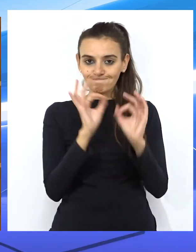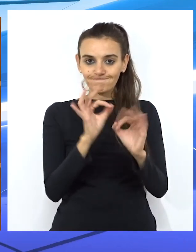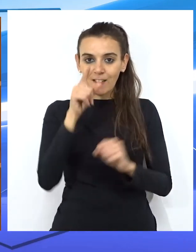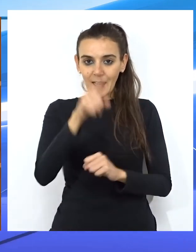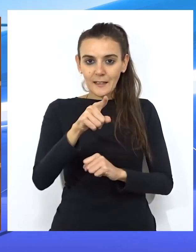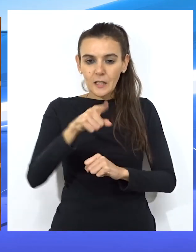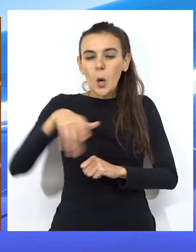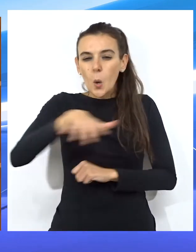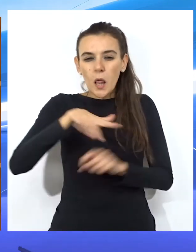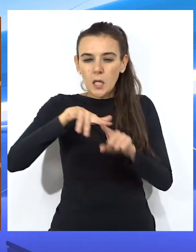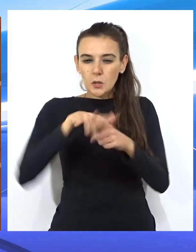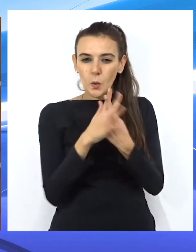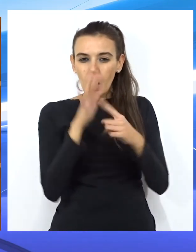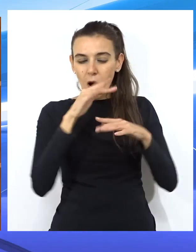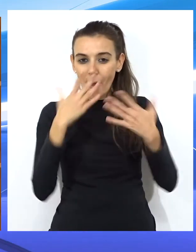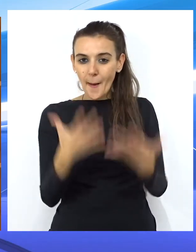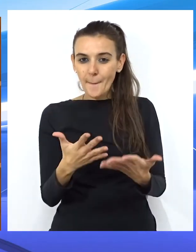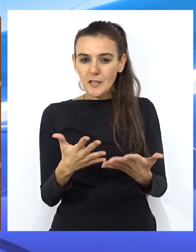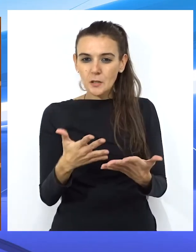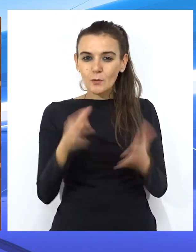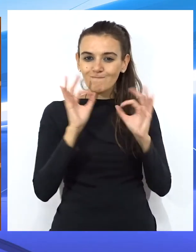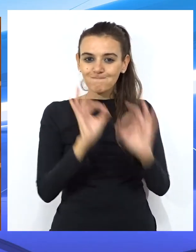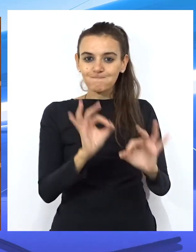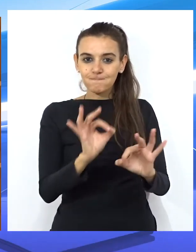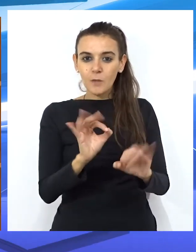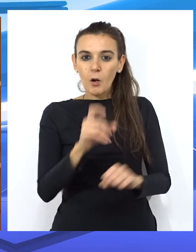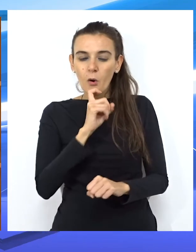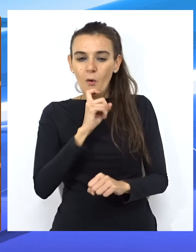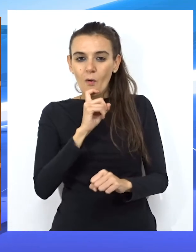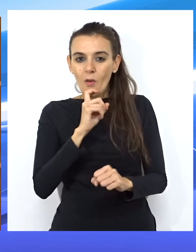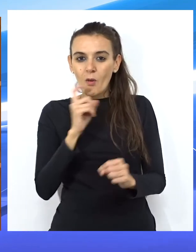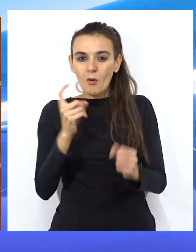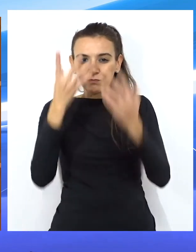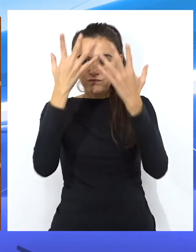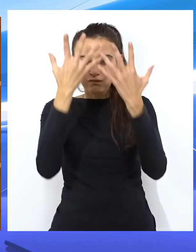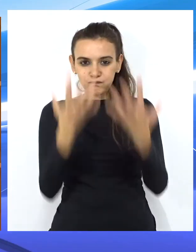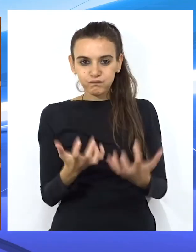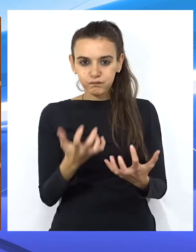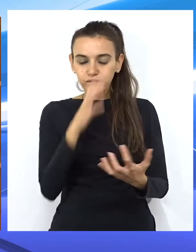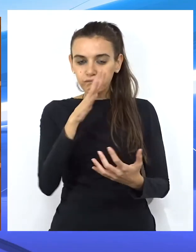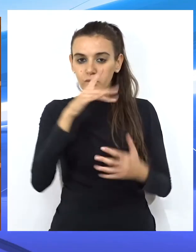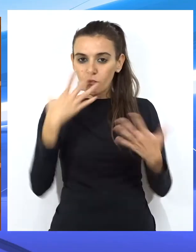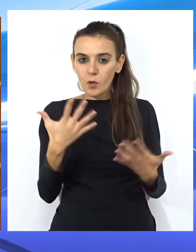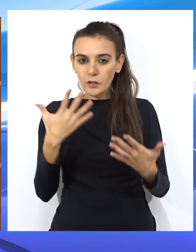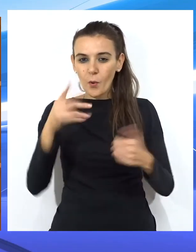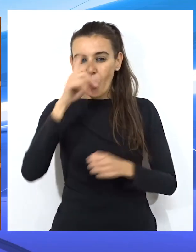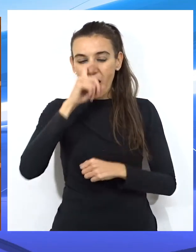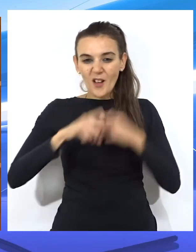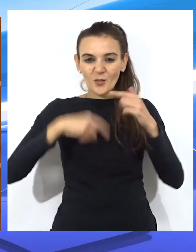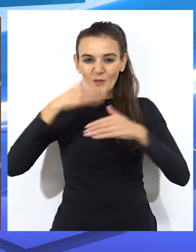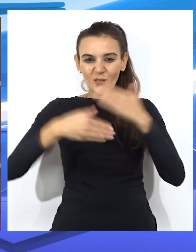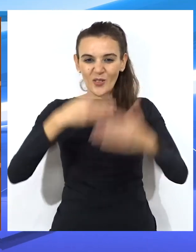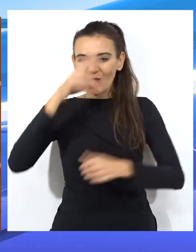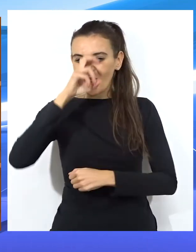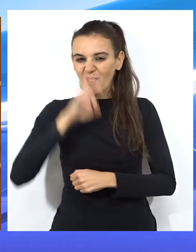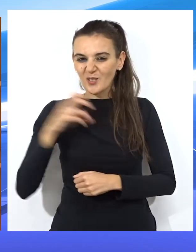y que está en una situación de deterioro, dado que en los últimos años no se ha hecho